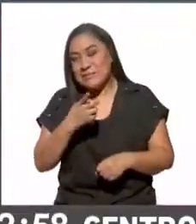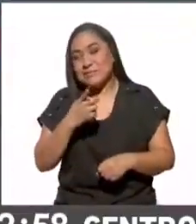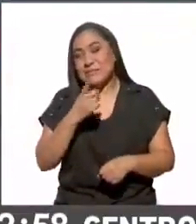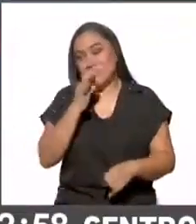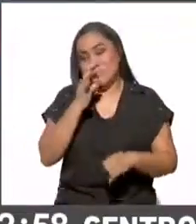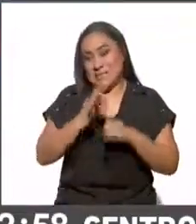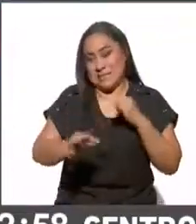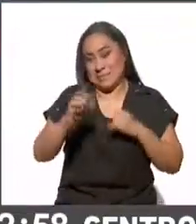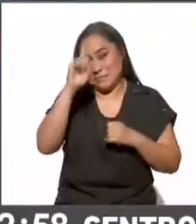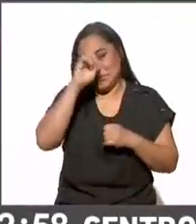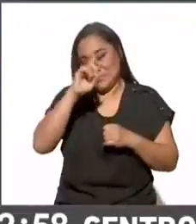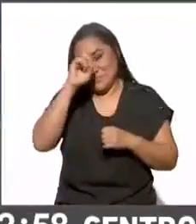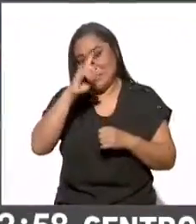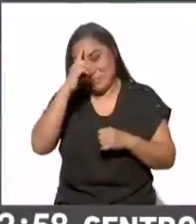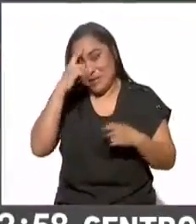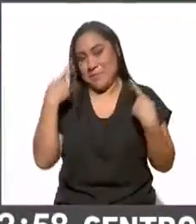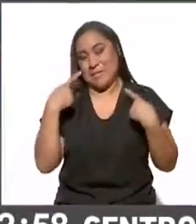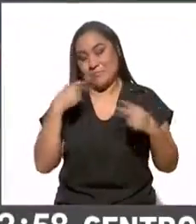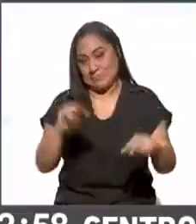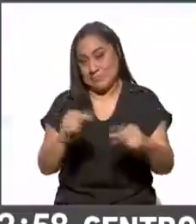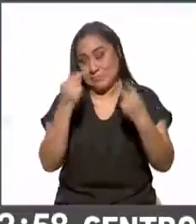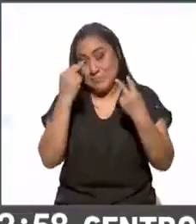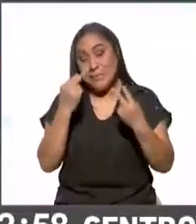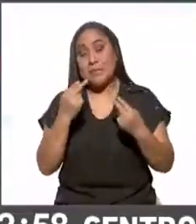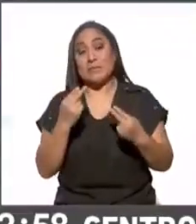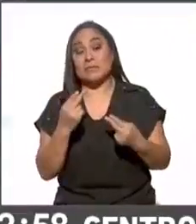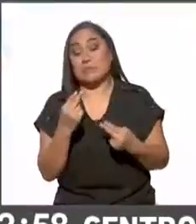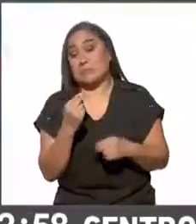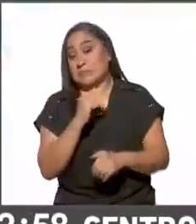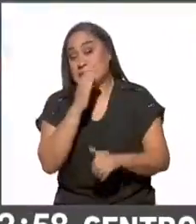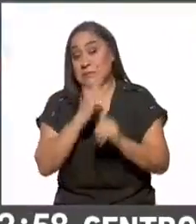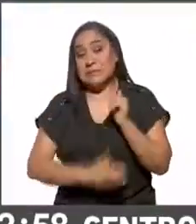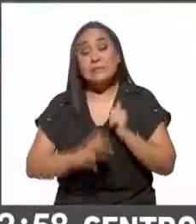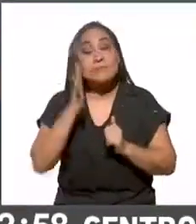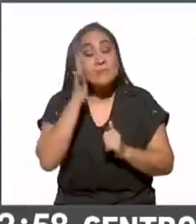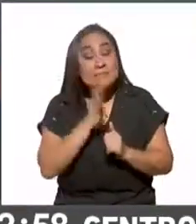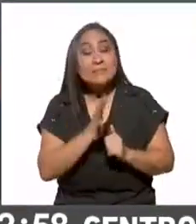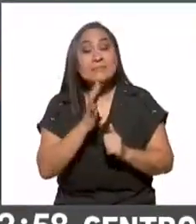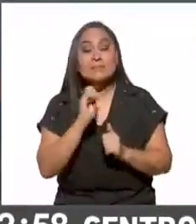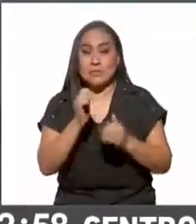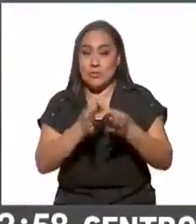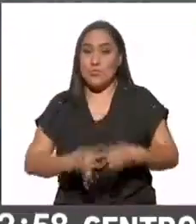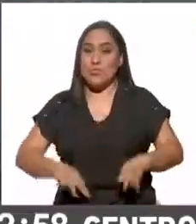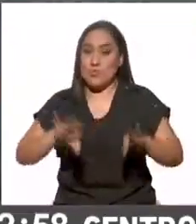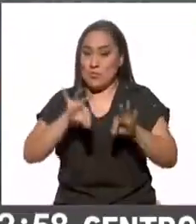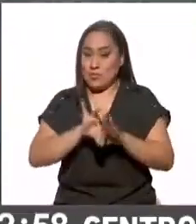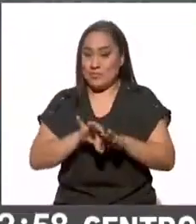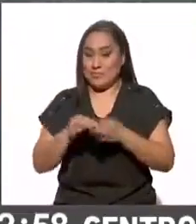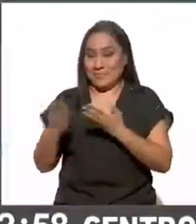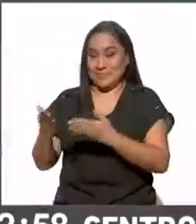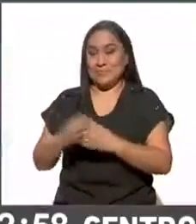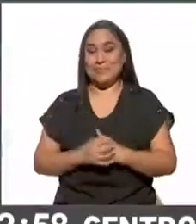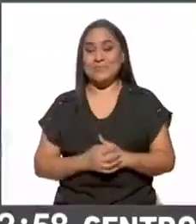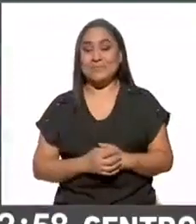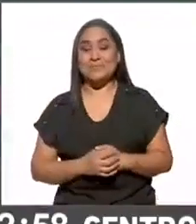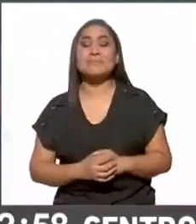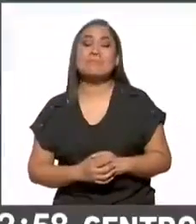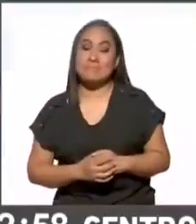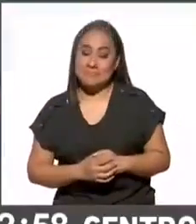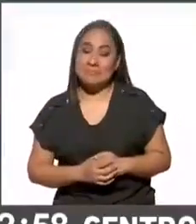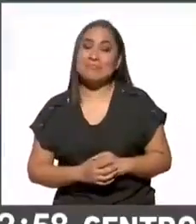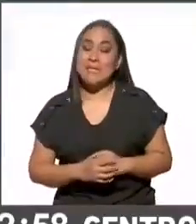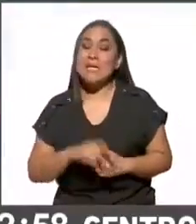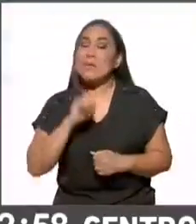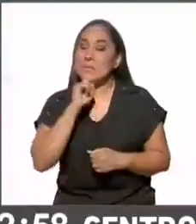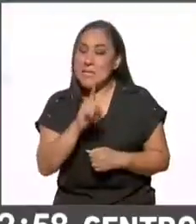final que quedará en el auditorio una vez que ya estamos por cerrar esta parte importante de la jornada. Natalia. Guadalupe, bien, pues decir